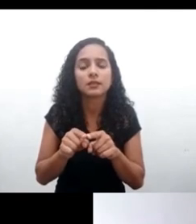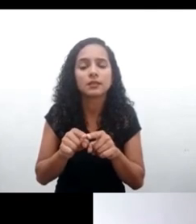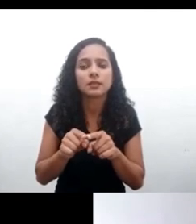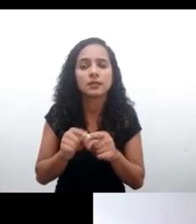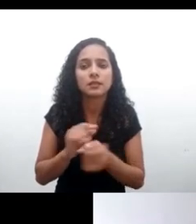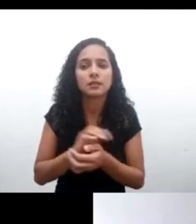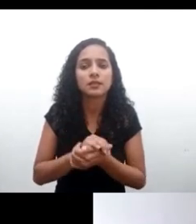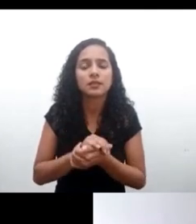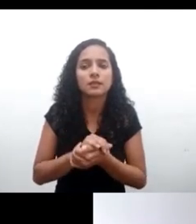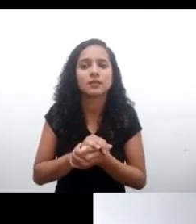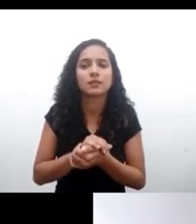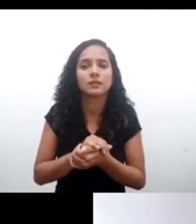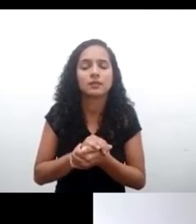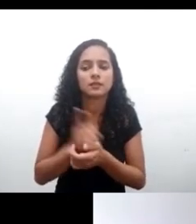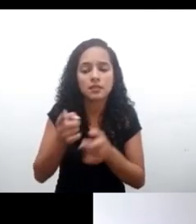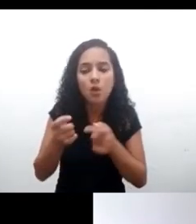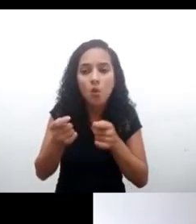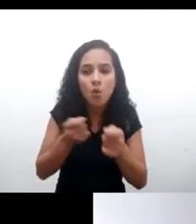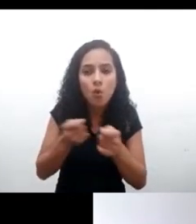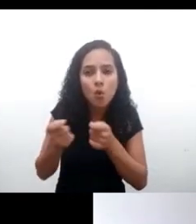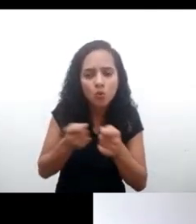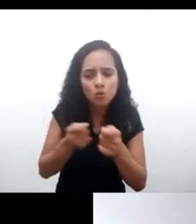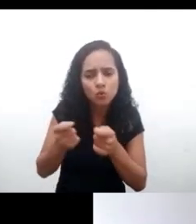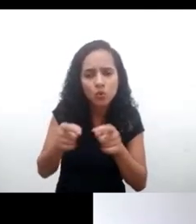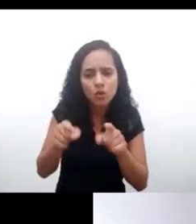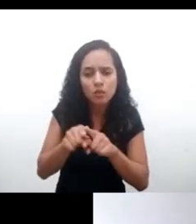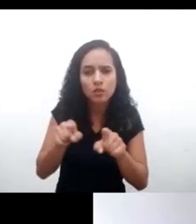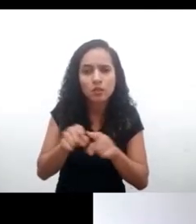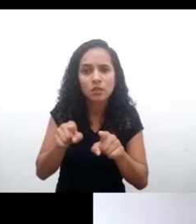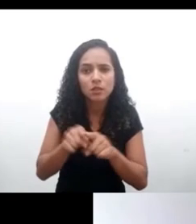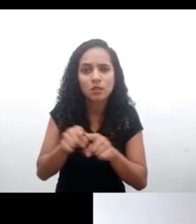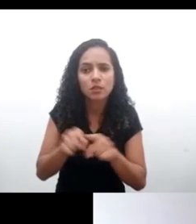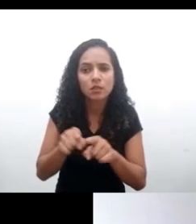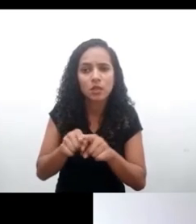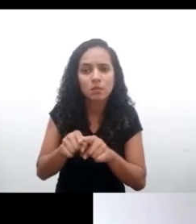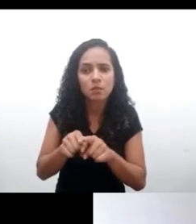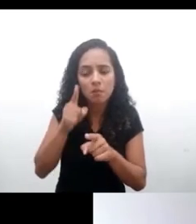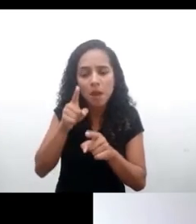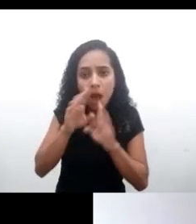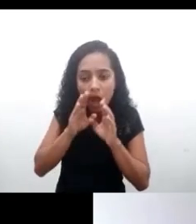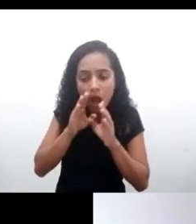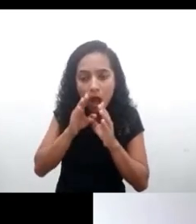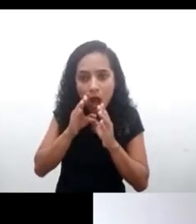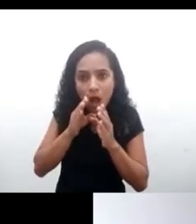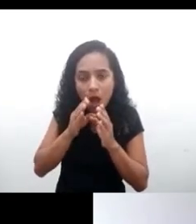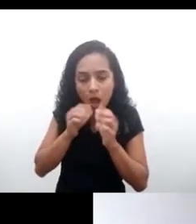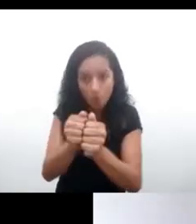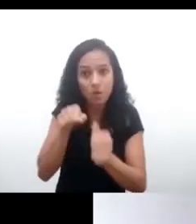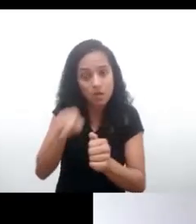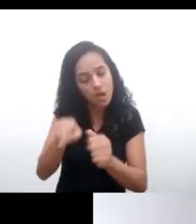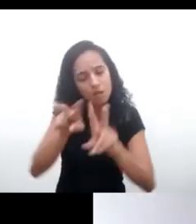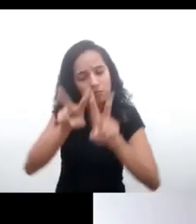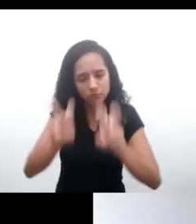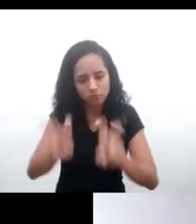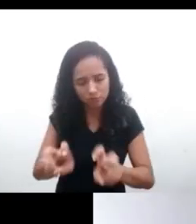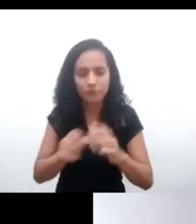hacer seguimiento de estas cuestiones. El Comentario General 25 viene a establecer pautas rectoras para los Estados y para